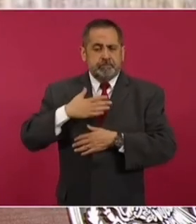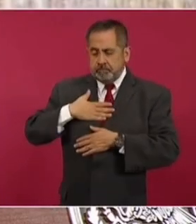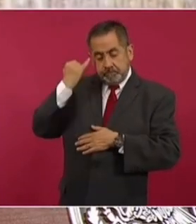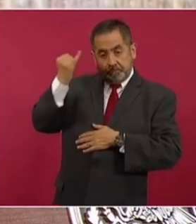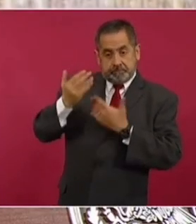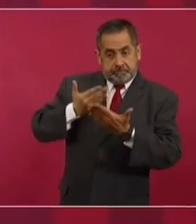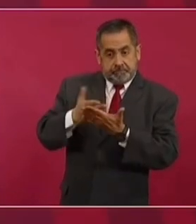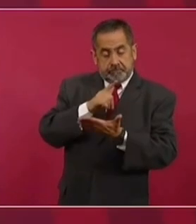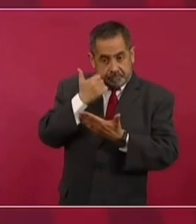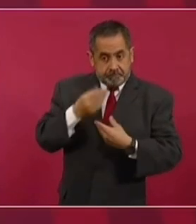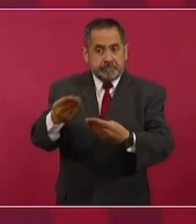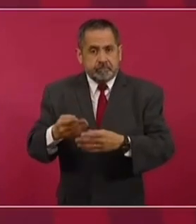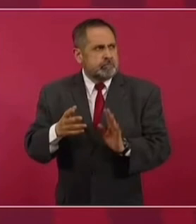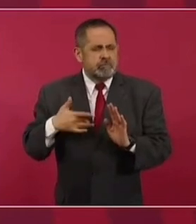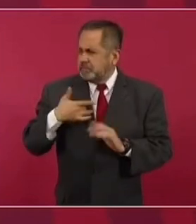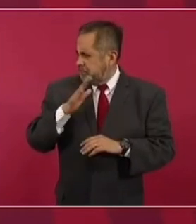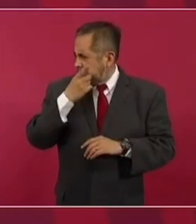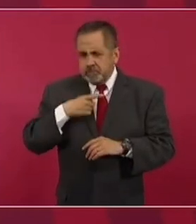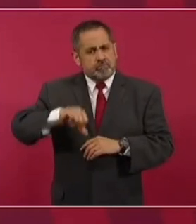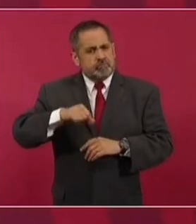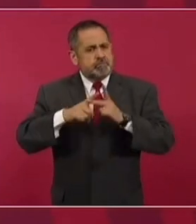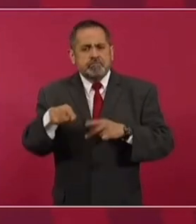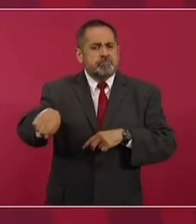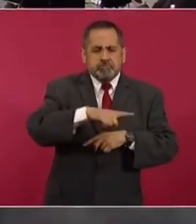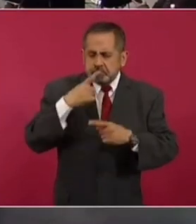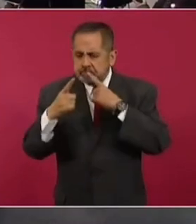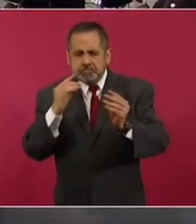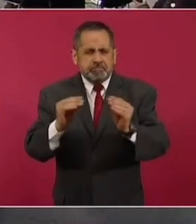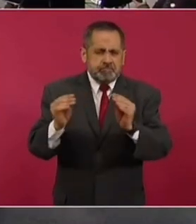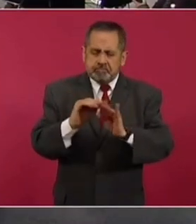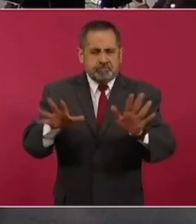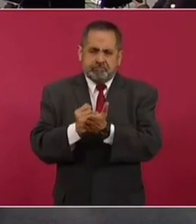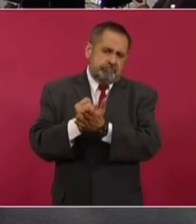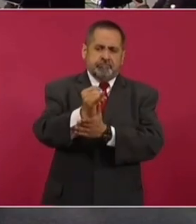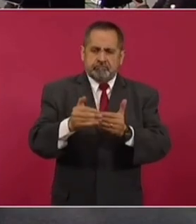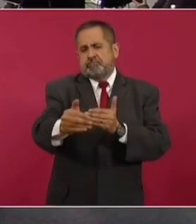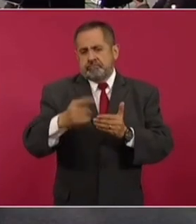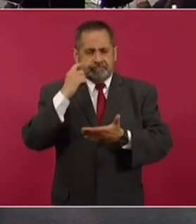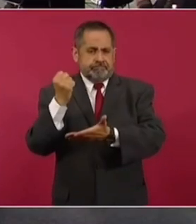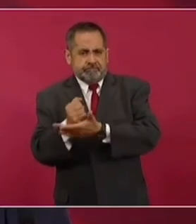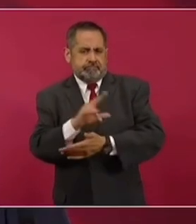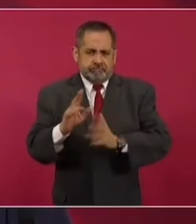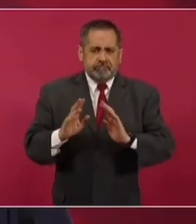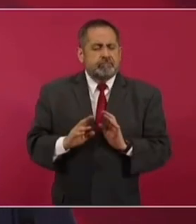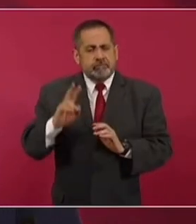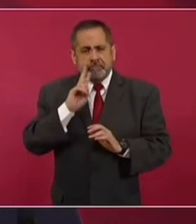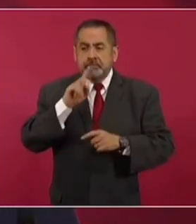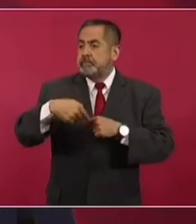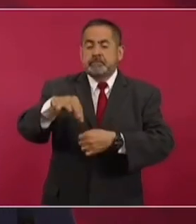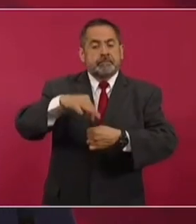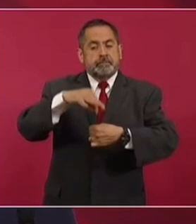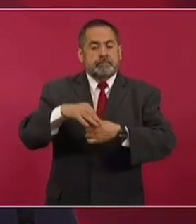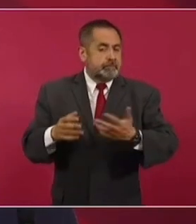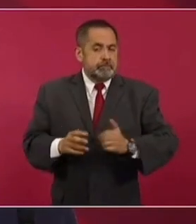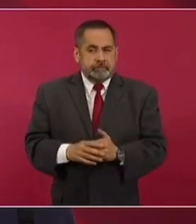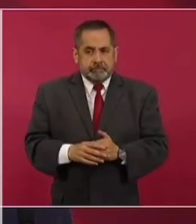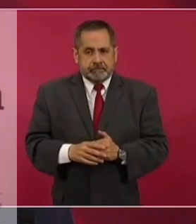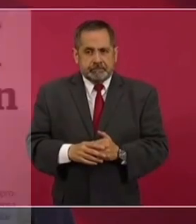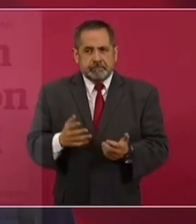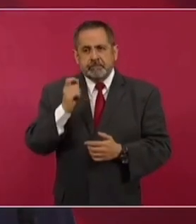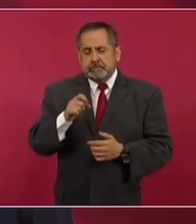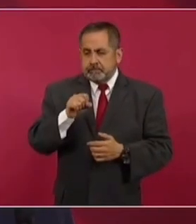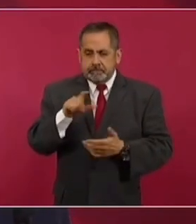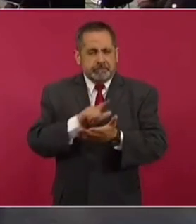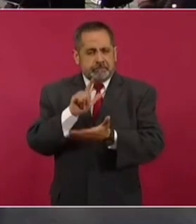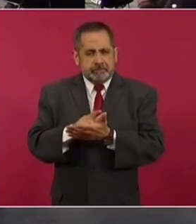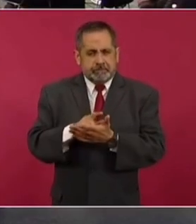tengo entendido, que hoy inicia ya el debate decisivo para que se vote esta ley.